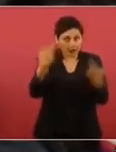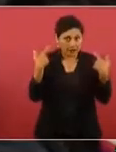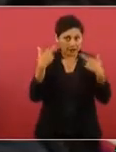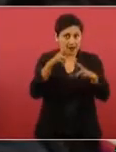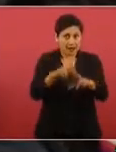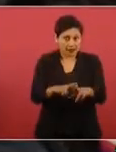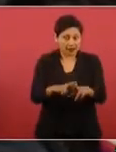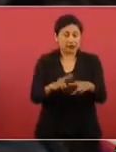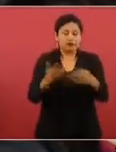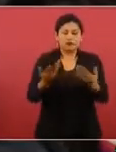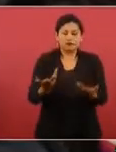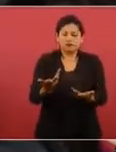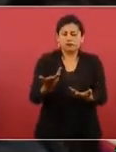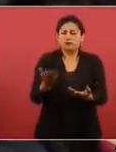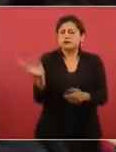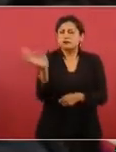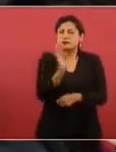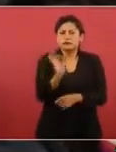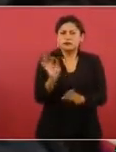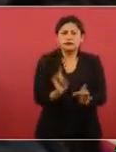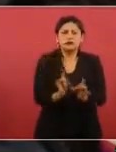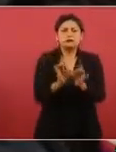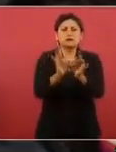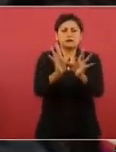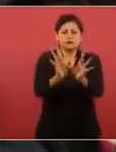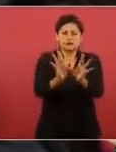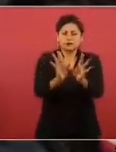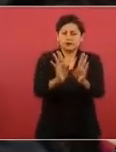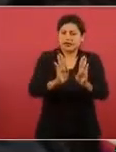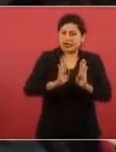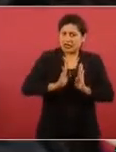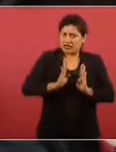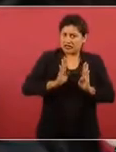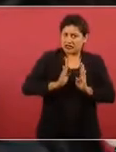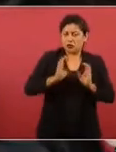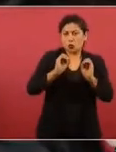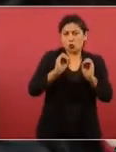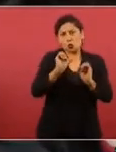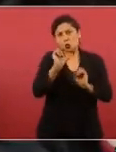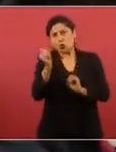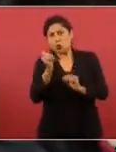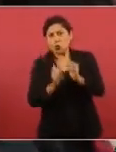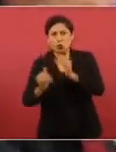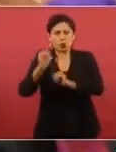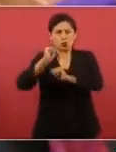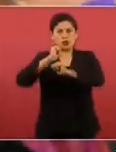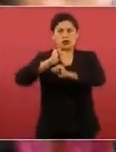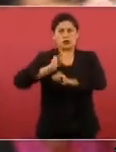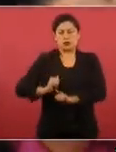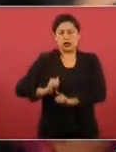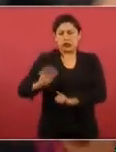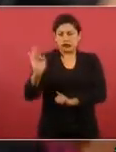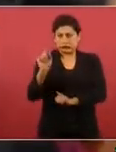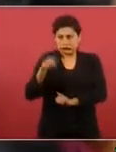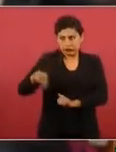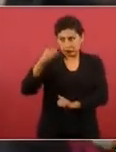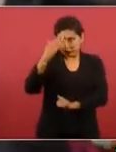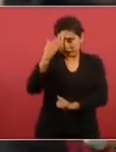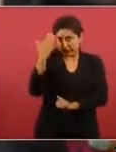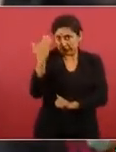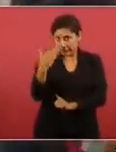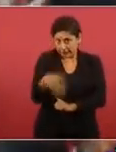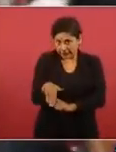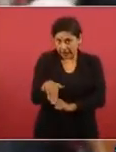de dar como responsables? ¿Qué pasó ahí y por qué no hubo actuación? Esa es la responsabilidad del Teniente